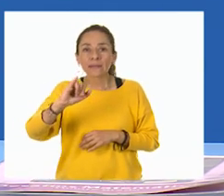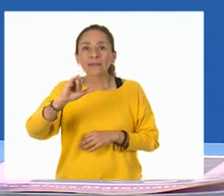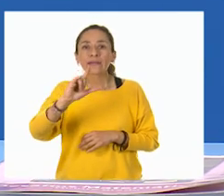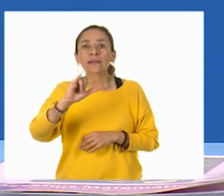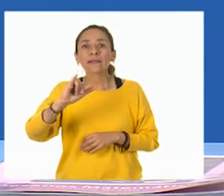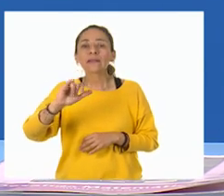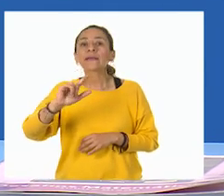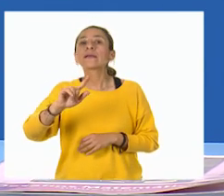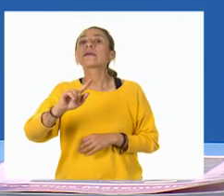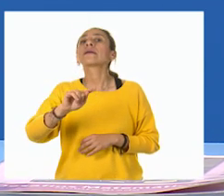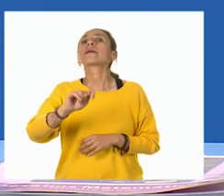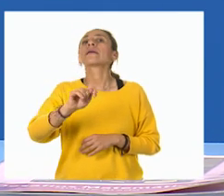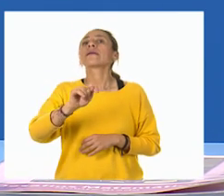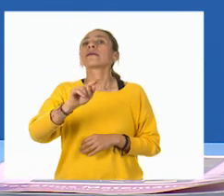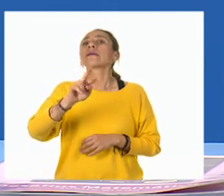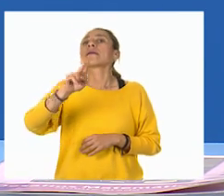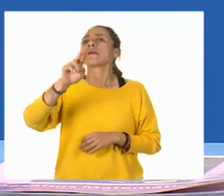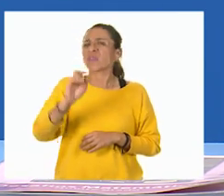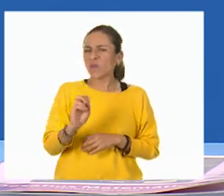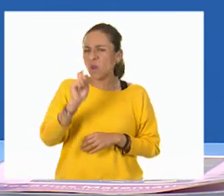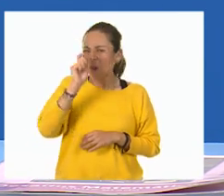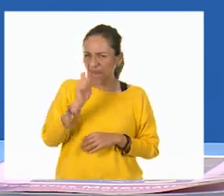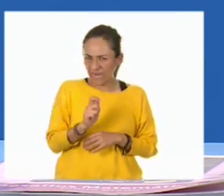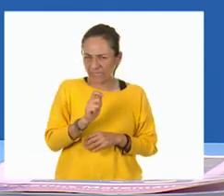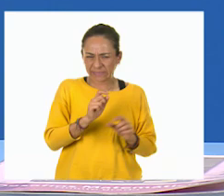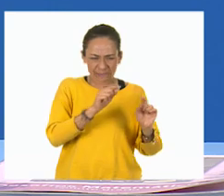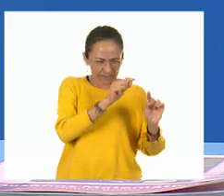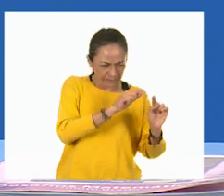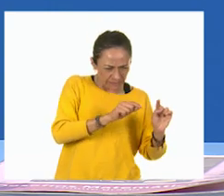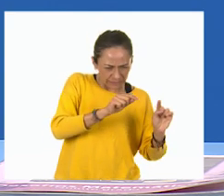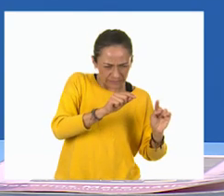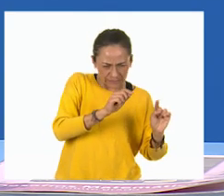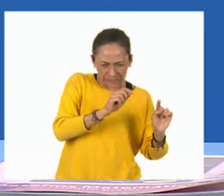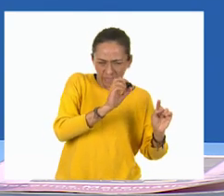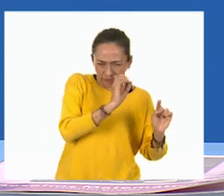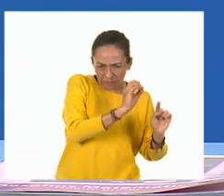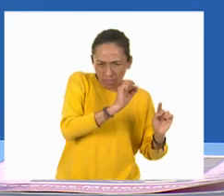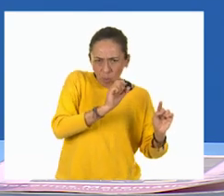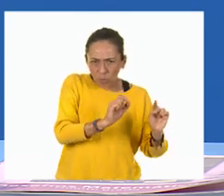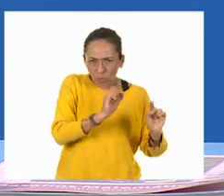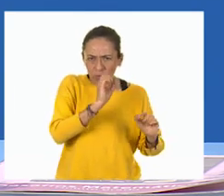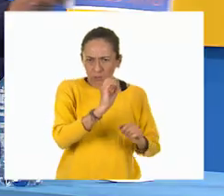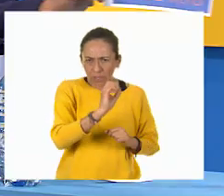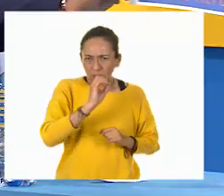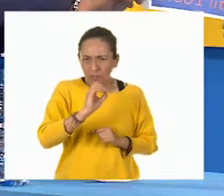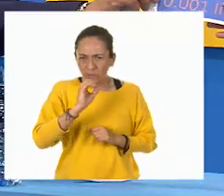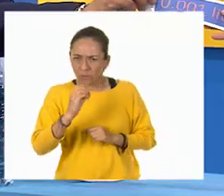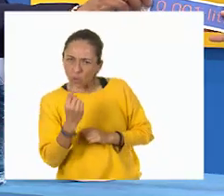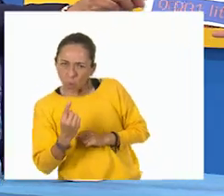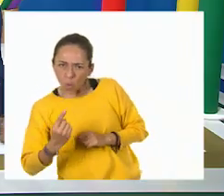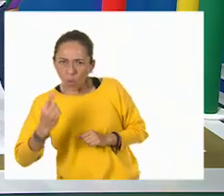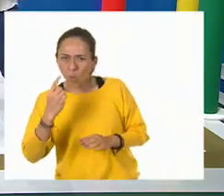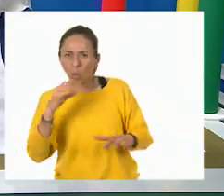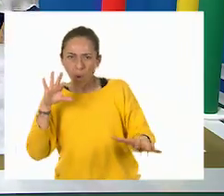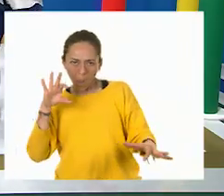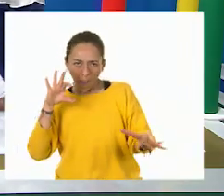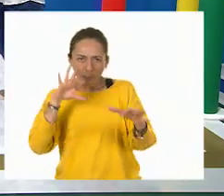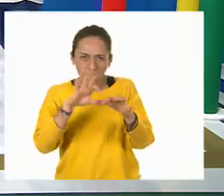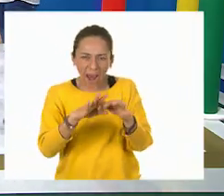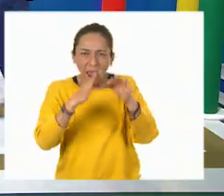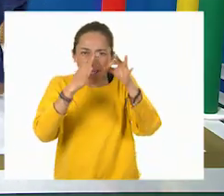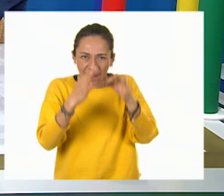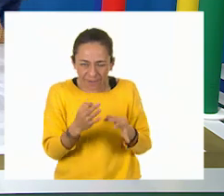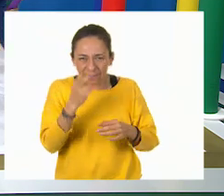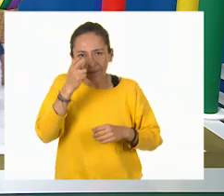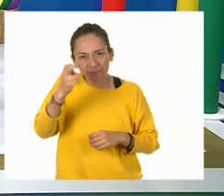significa la milésima parte de un litro. Muy bien. ¿Puedes ayudar a pegarla, Jenny?